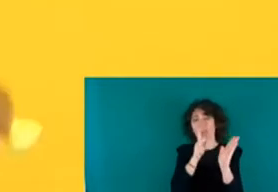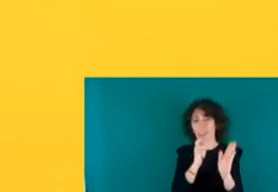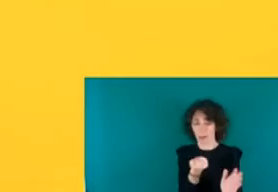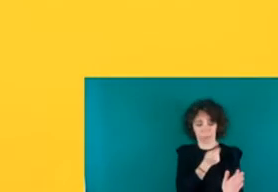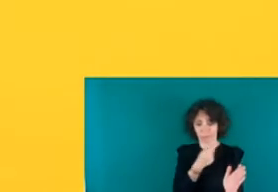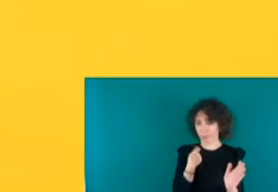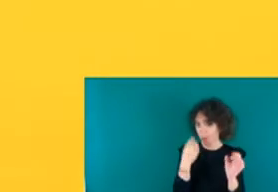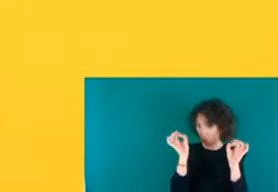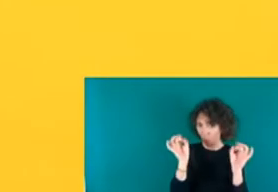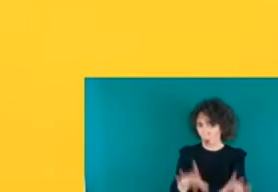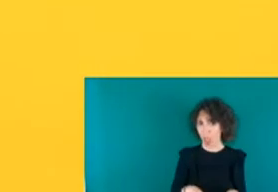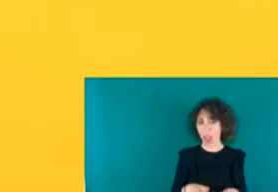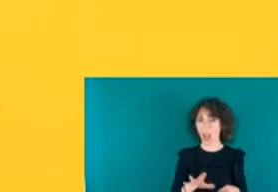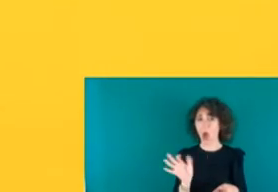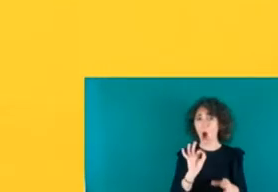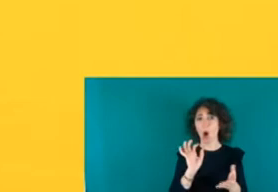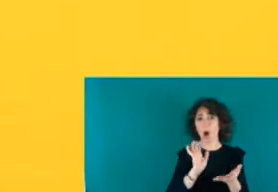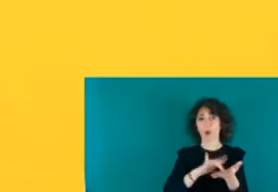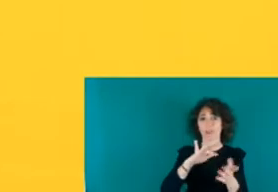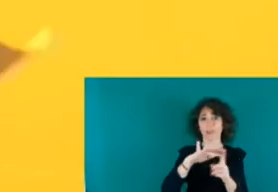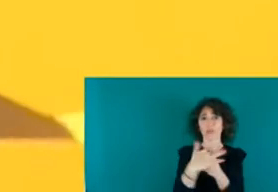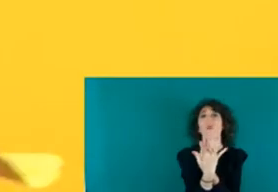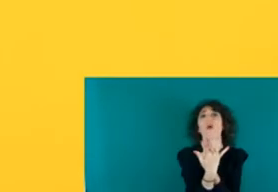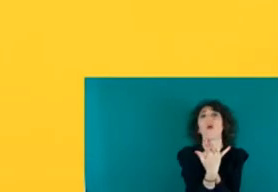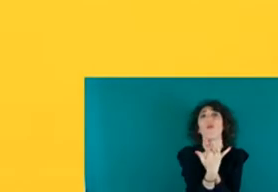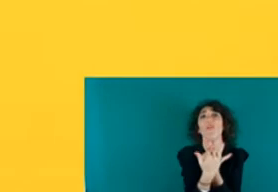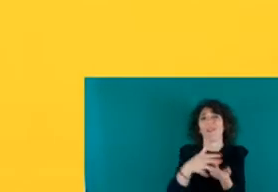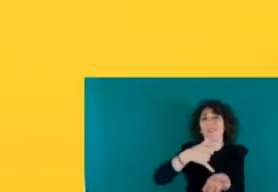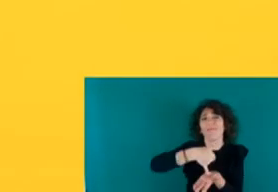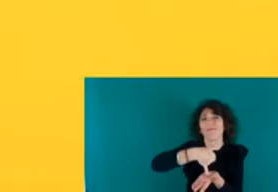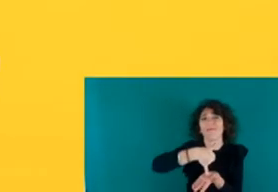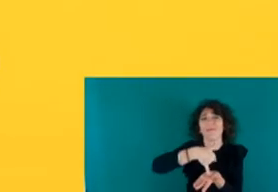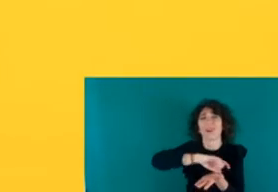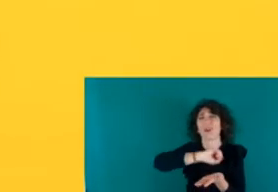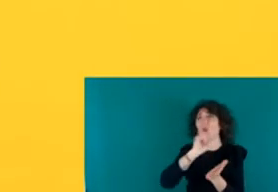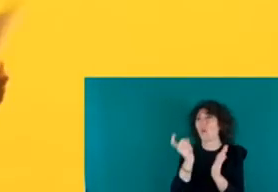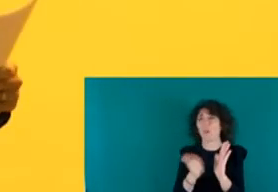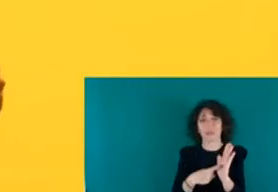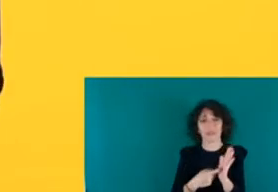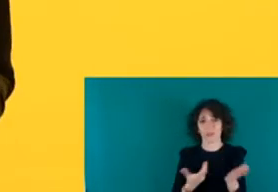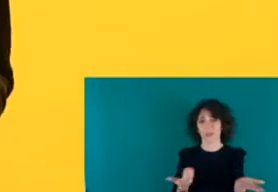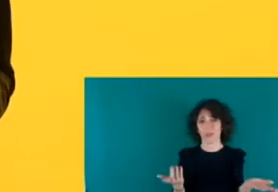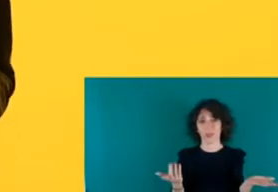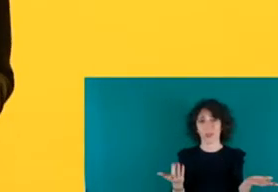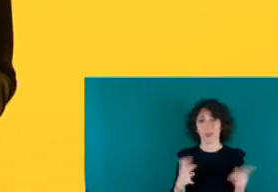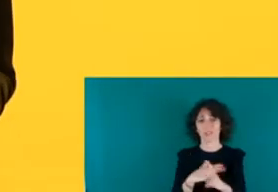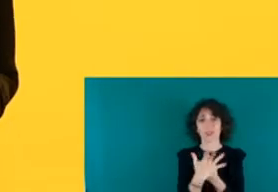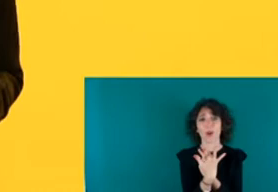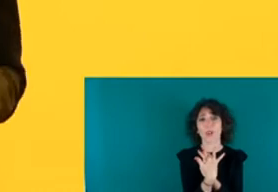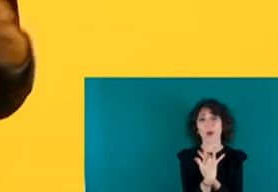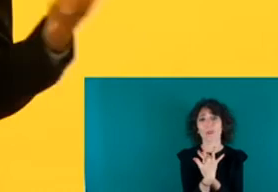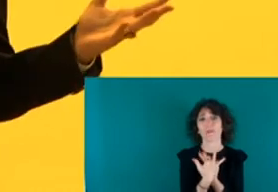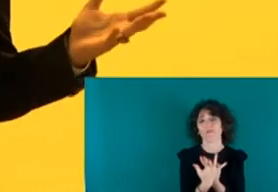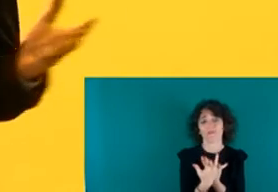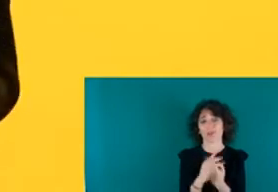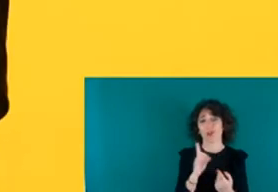estar en una situación de vulnerabilidad absoluta, en fin, una situación que no se le desea a nadie.